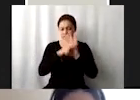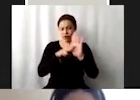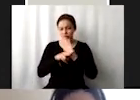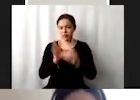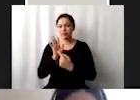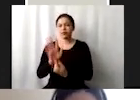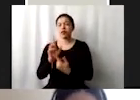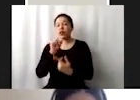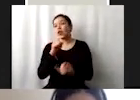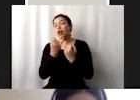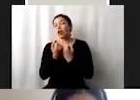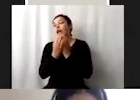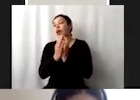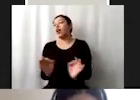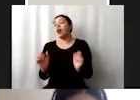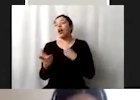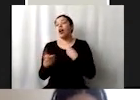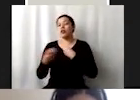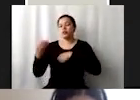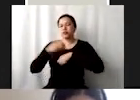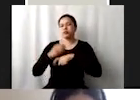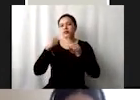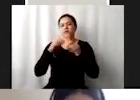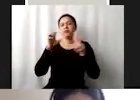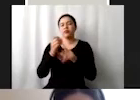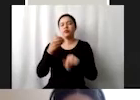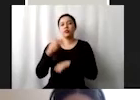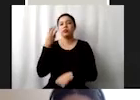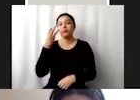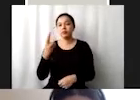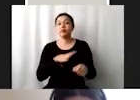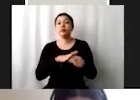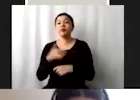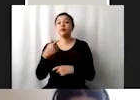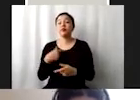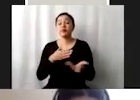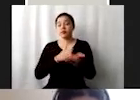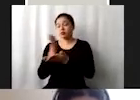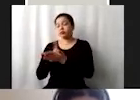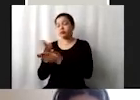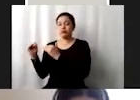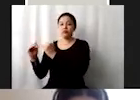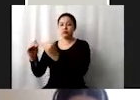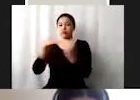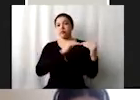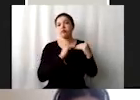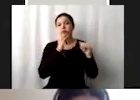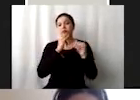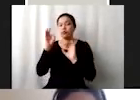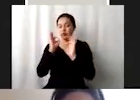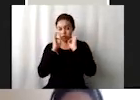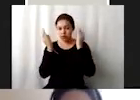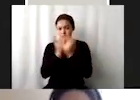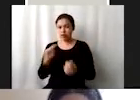Algo incluido acá, por ejemplo, en la meta 3, es el acceso igualitario con formación técnica profesional